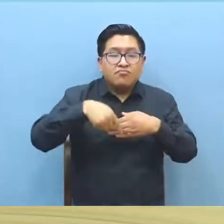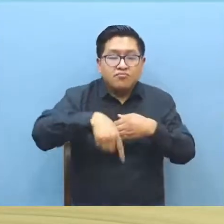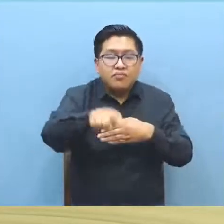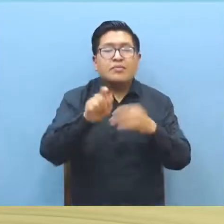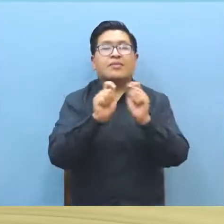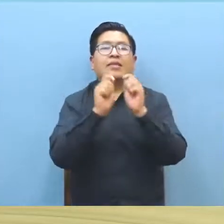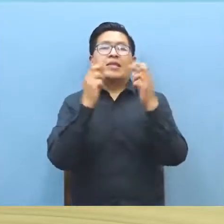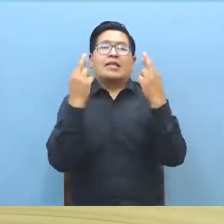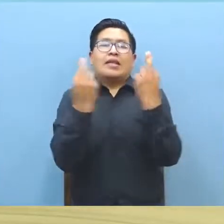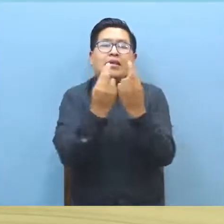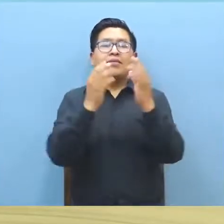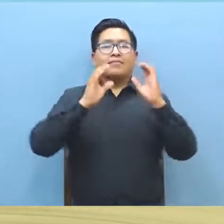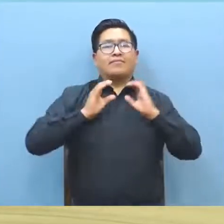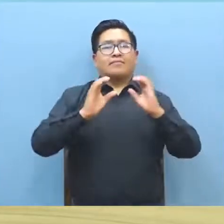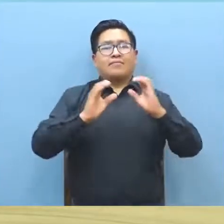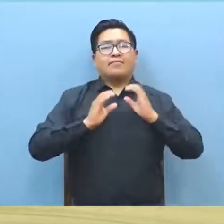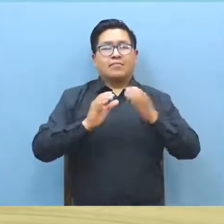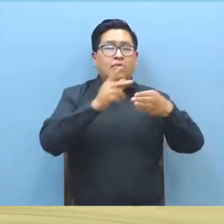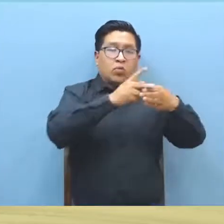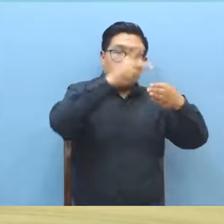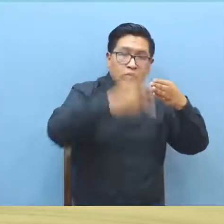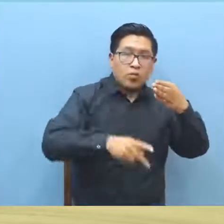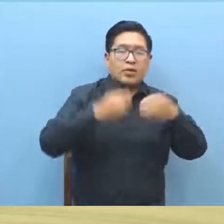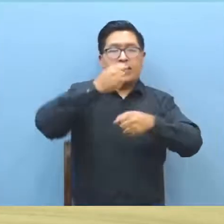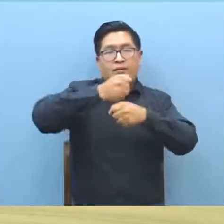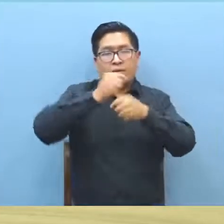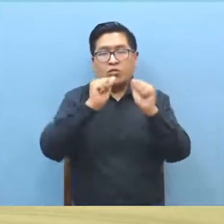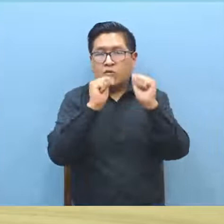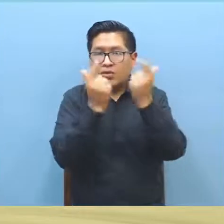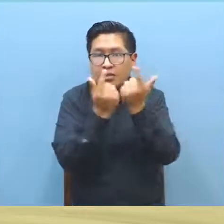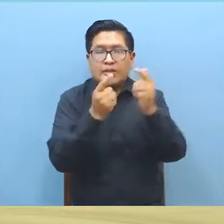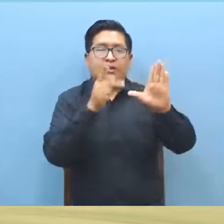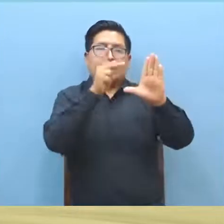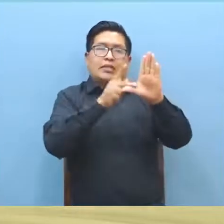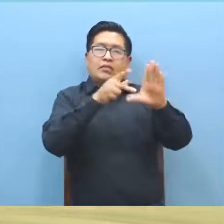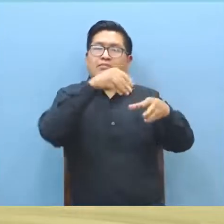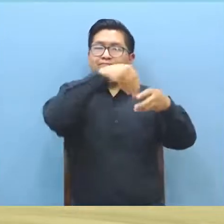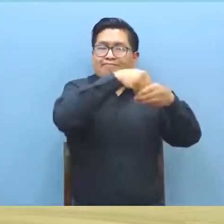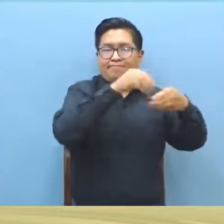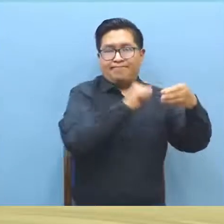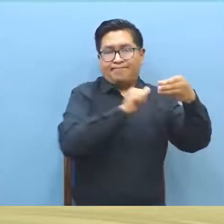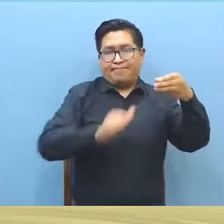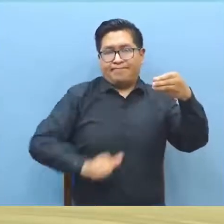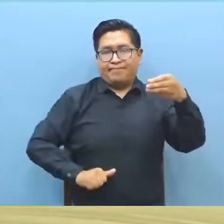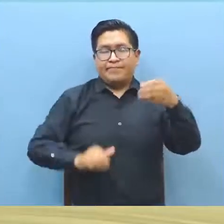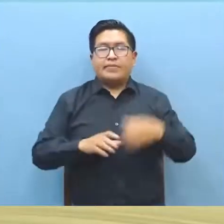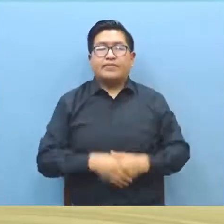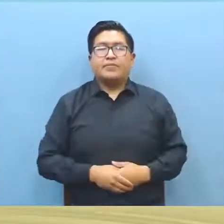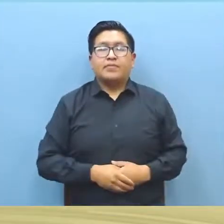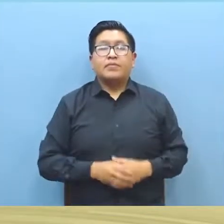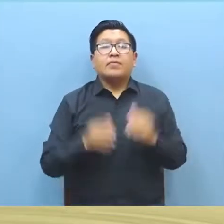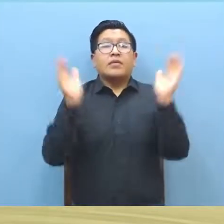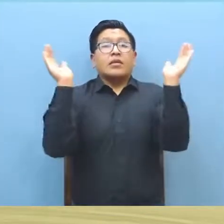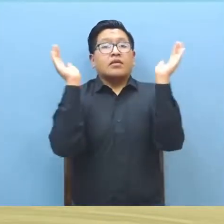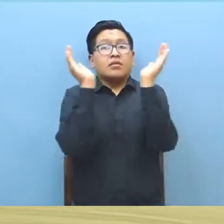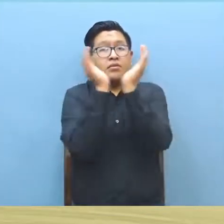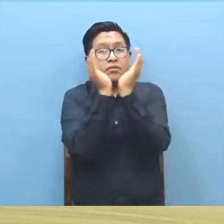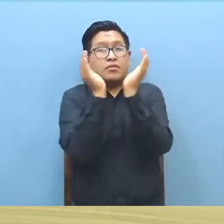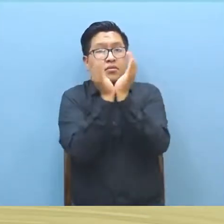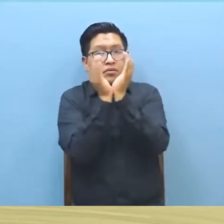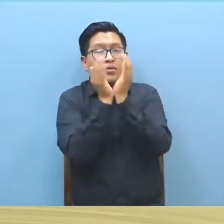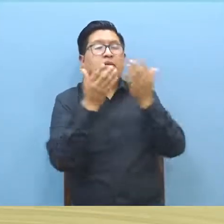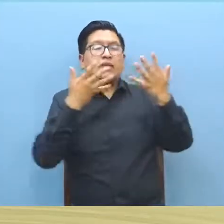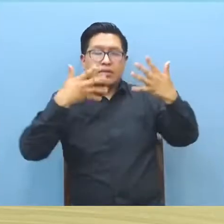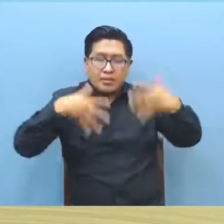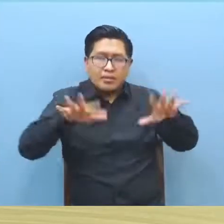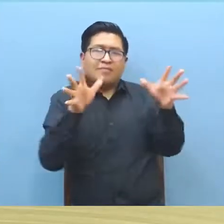de talleres de capacitación para profesionales, trabajadores sociales y psicólogos de esta institución. La Defensoría del Pueblo en reunión